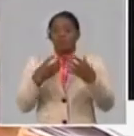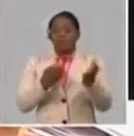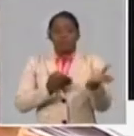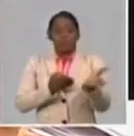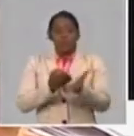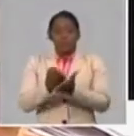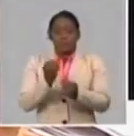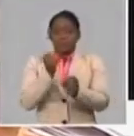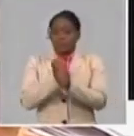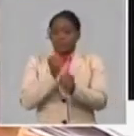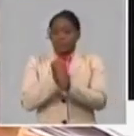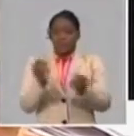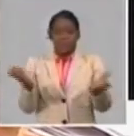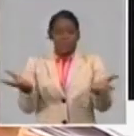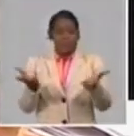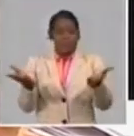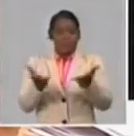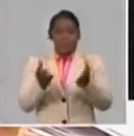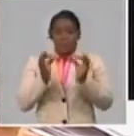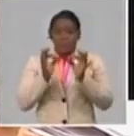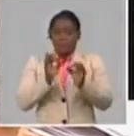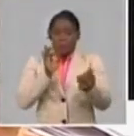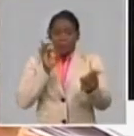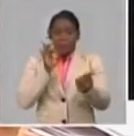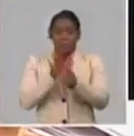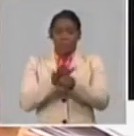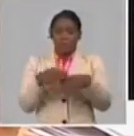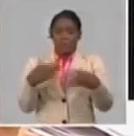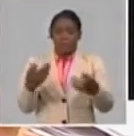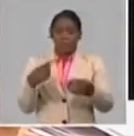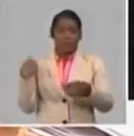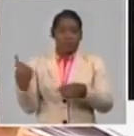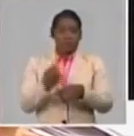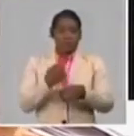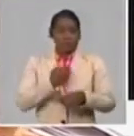programas de desarrollo partiendo primero que todo de nuestro propio esfuerzo.